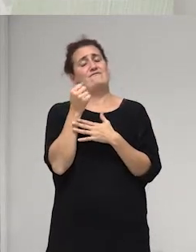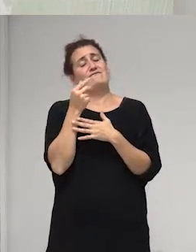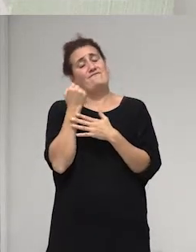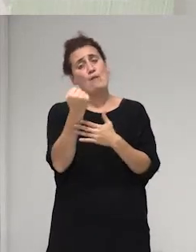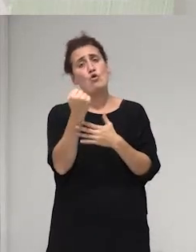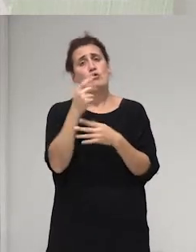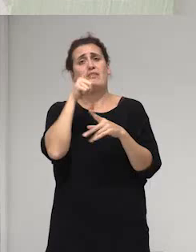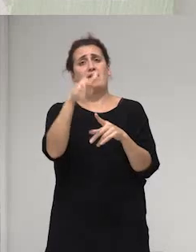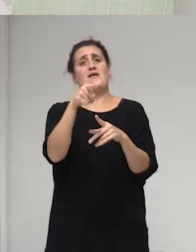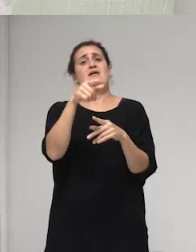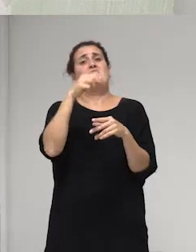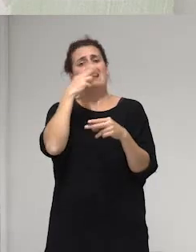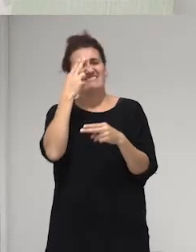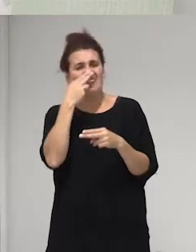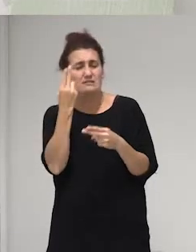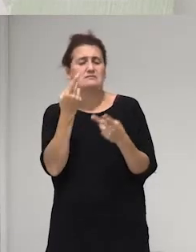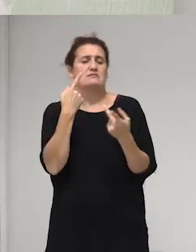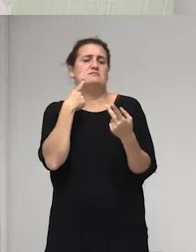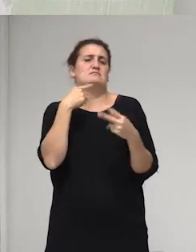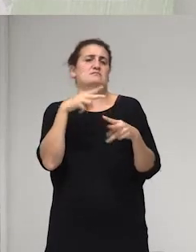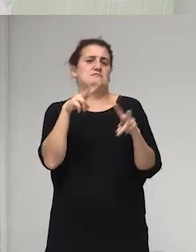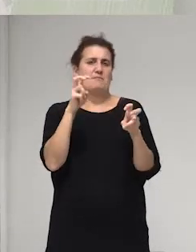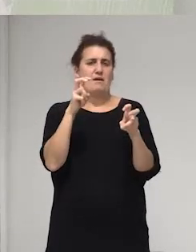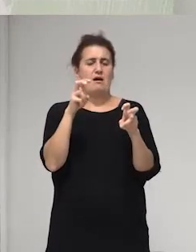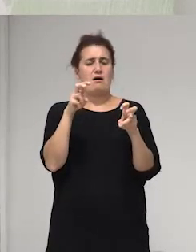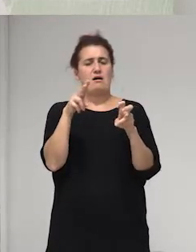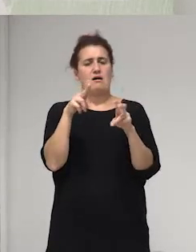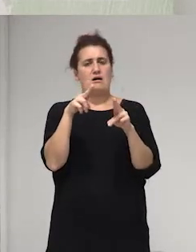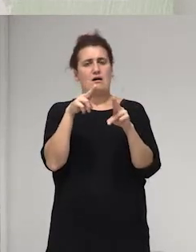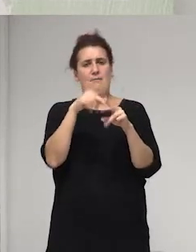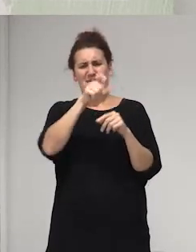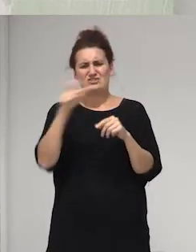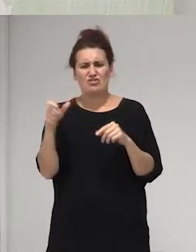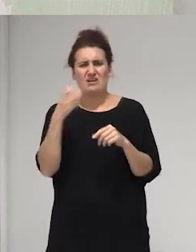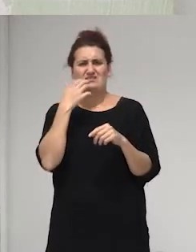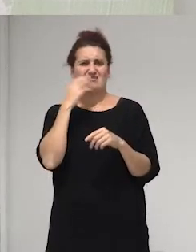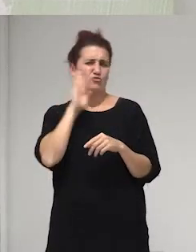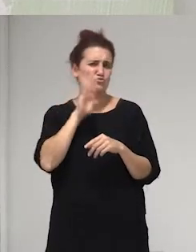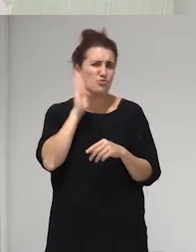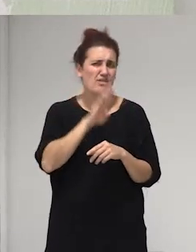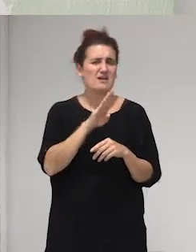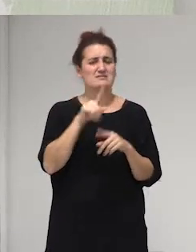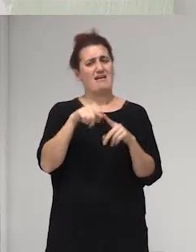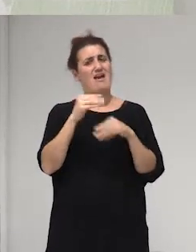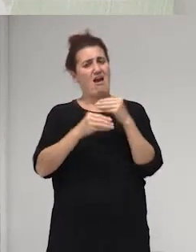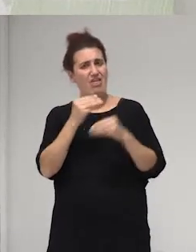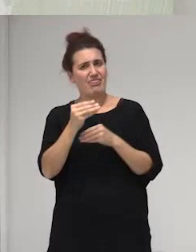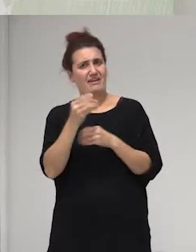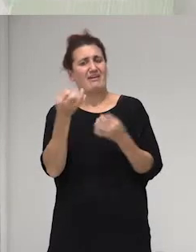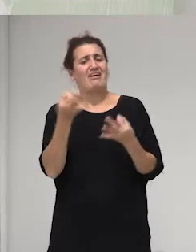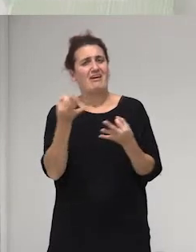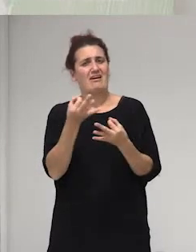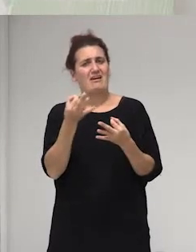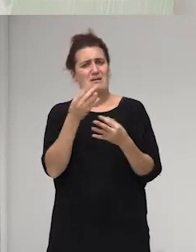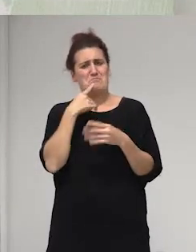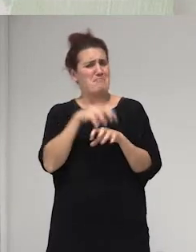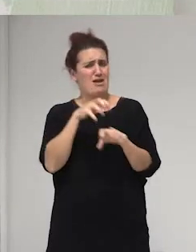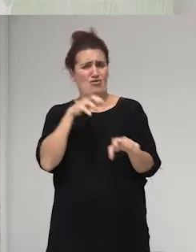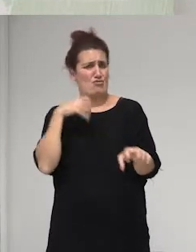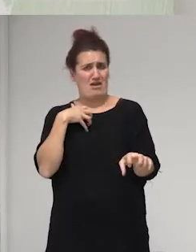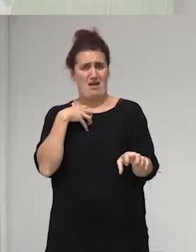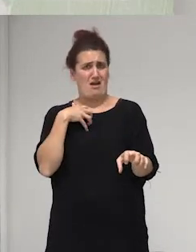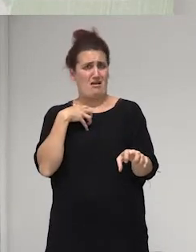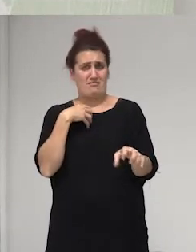empresarios militares narcotraficantes y personas corruptas que son quienes están que son la mayoría de